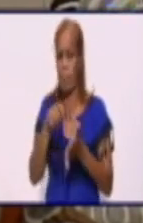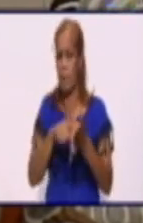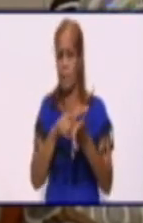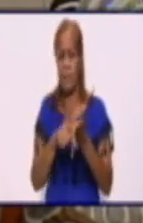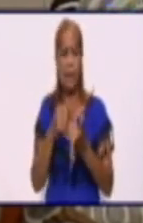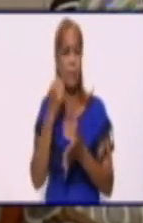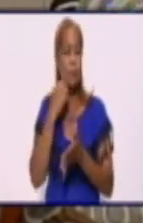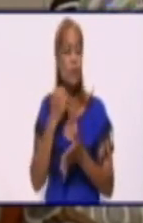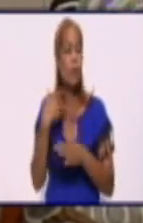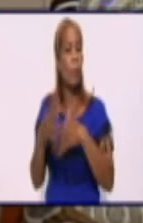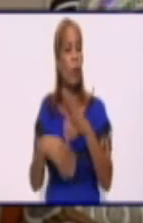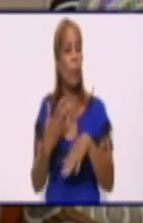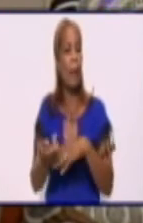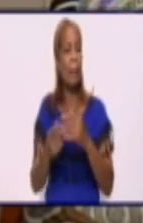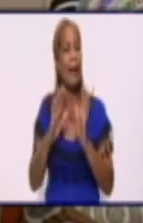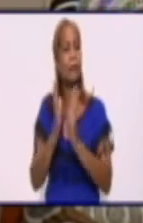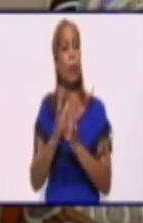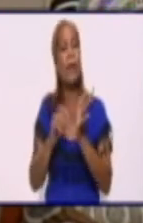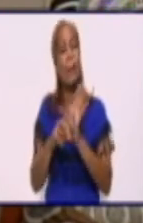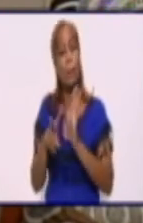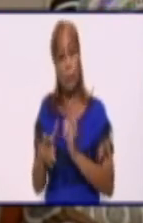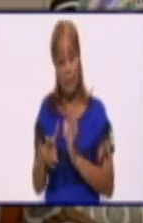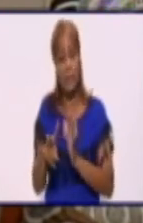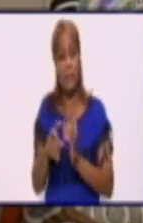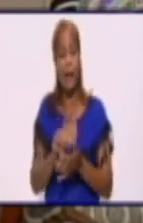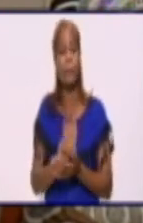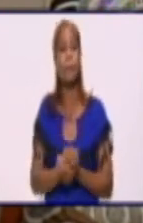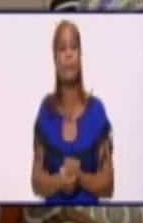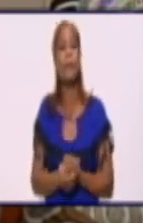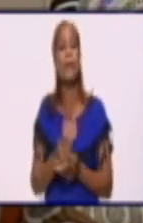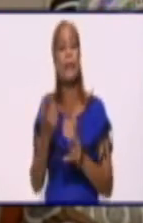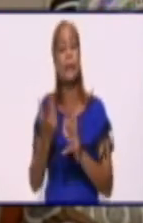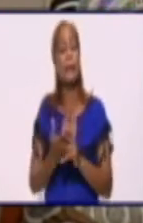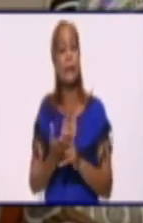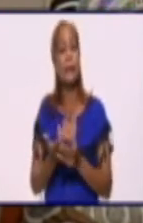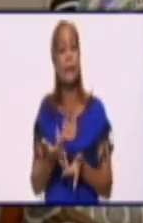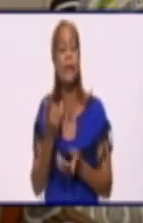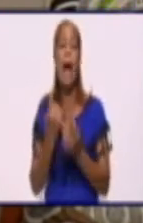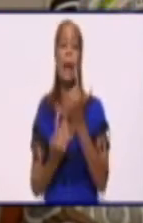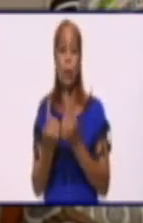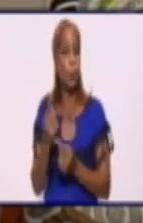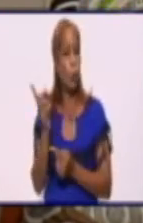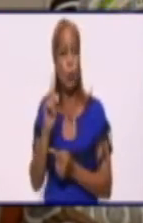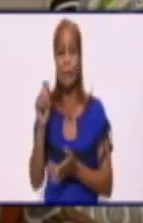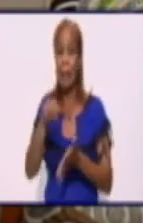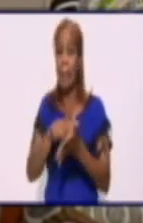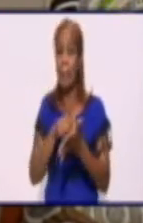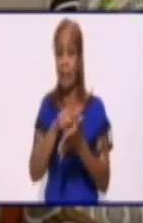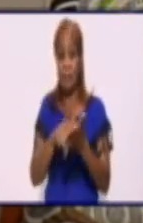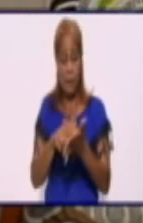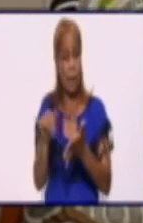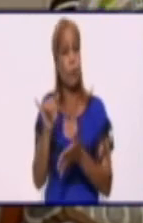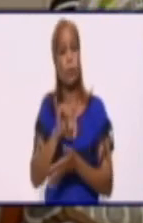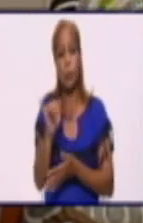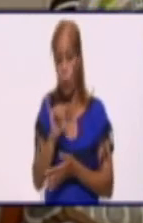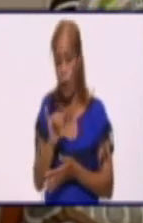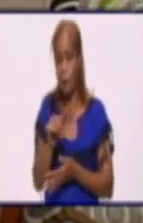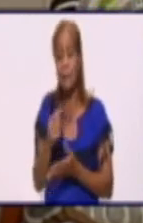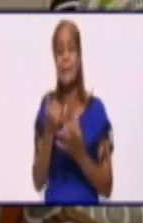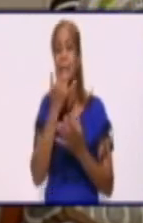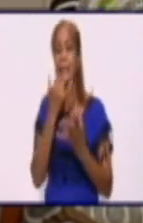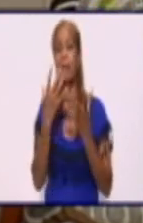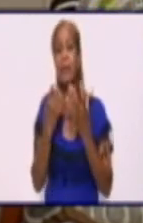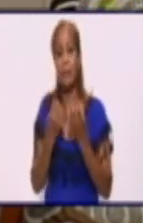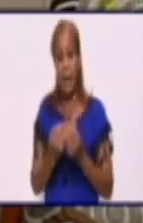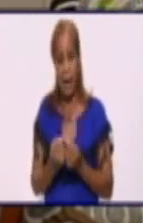y la no entrada de las unidades que estaban planificadas su entrada en el día de ayer, la unidad de 5 de Antonio Maceo,